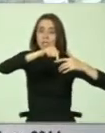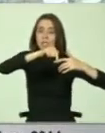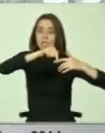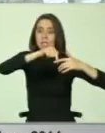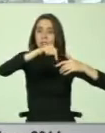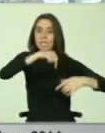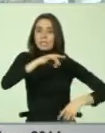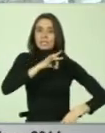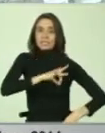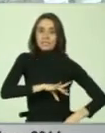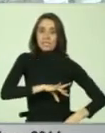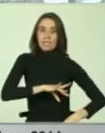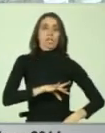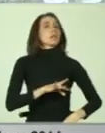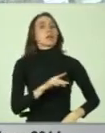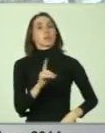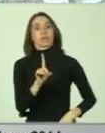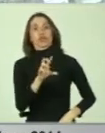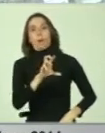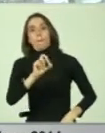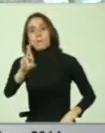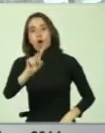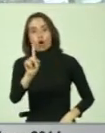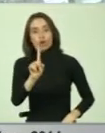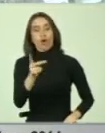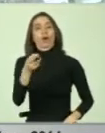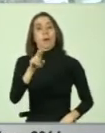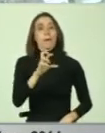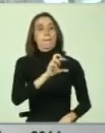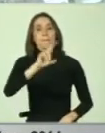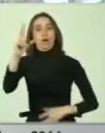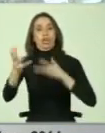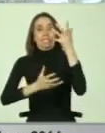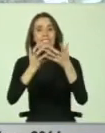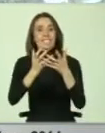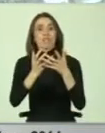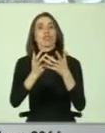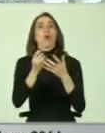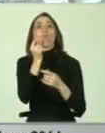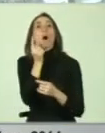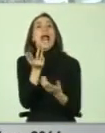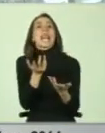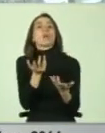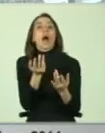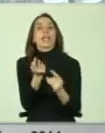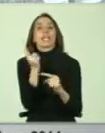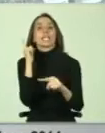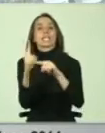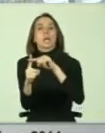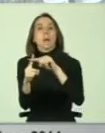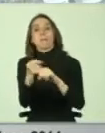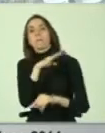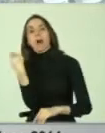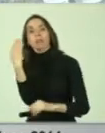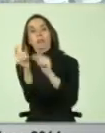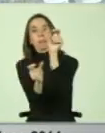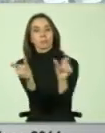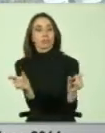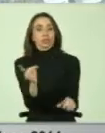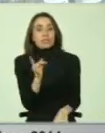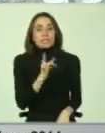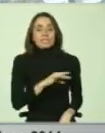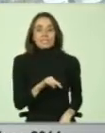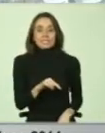en Chile, pero no ha sido el peor, yo vuelvo a insistir, el peor incendio es el que mata gente y lamentablemente en Chile tenemos